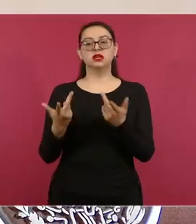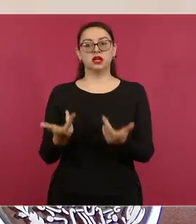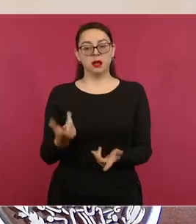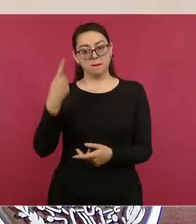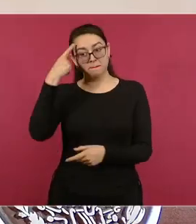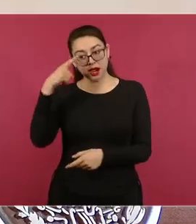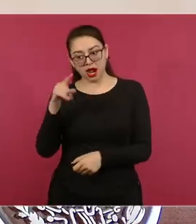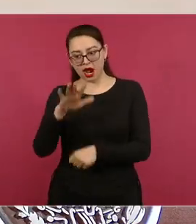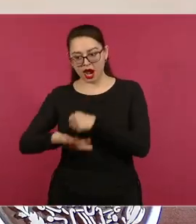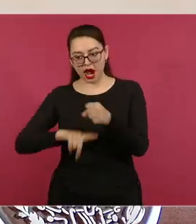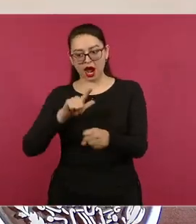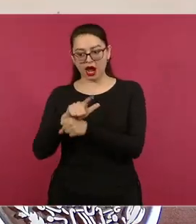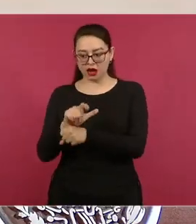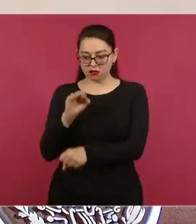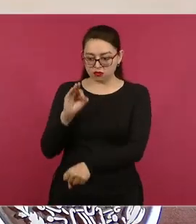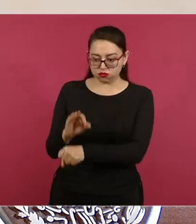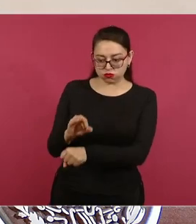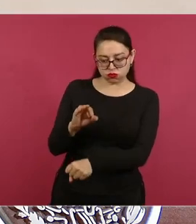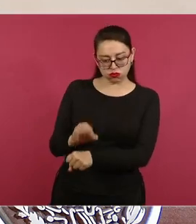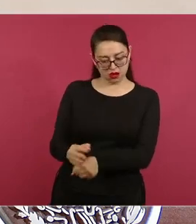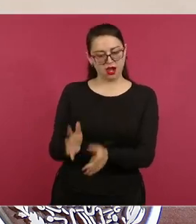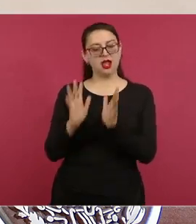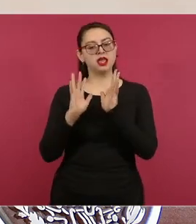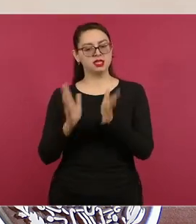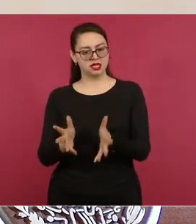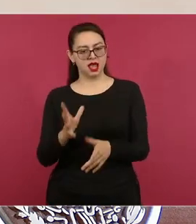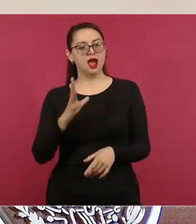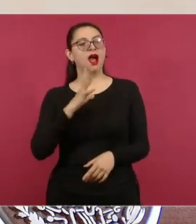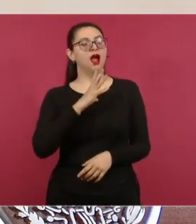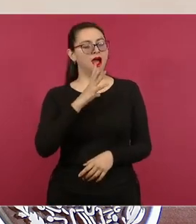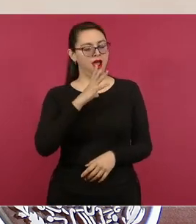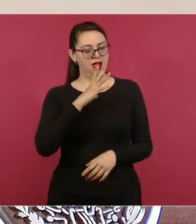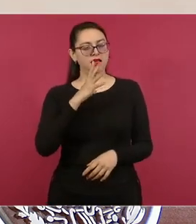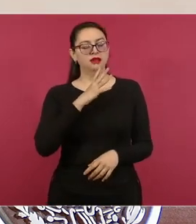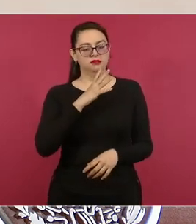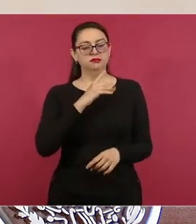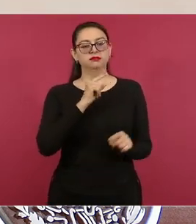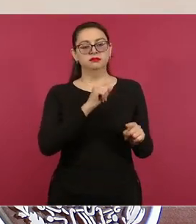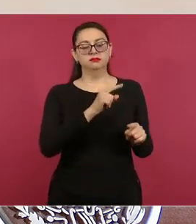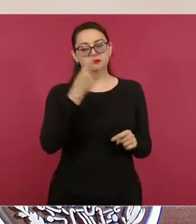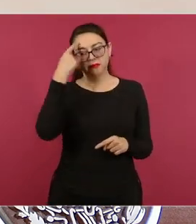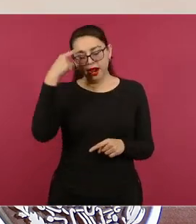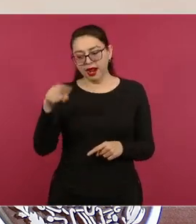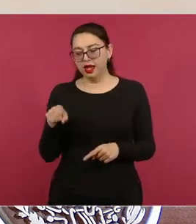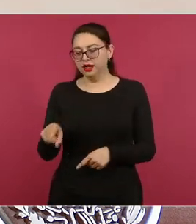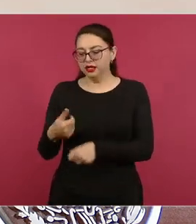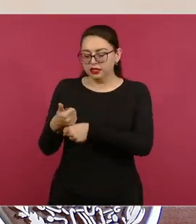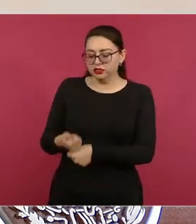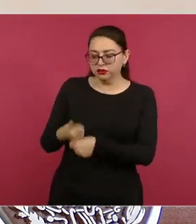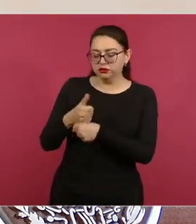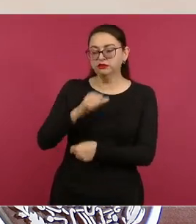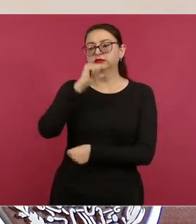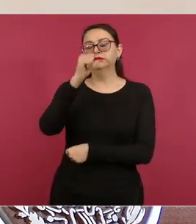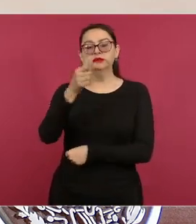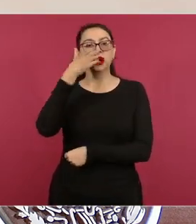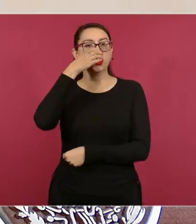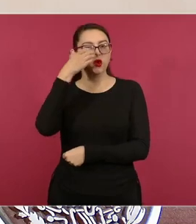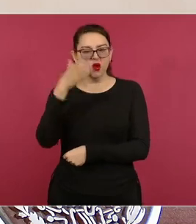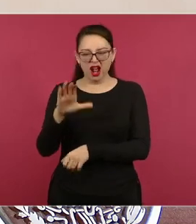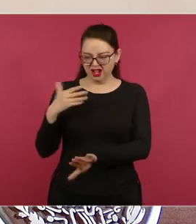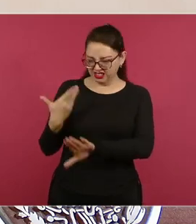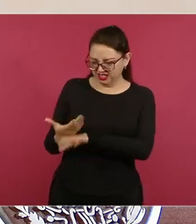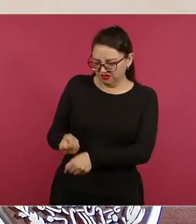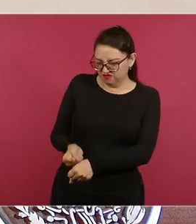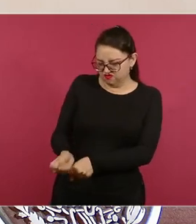los animales, a que no haya un maltrato animal, a que no haya crueldad en contra